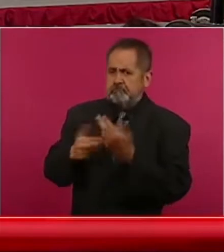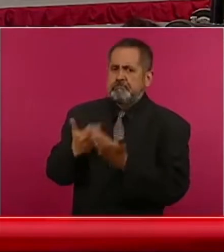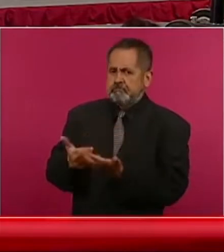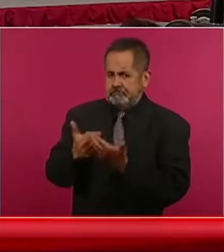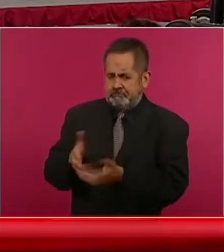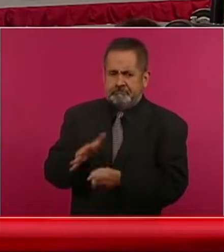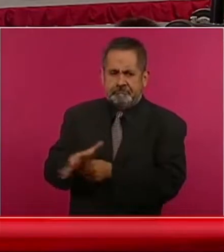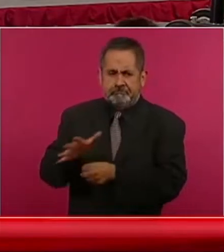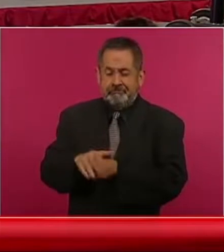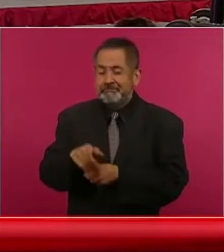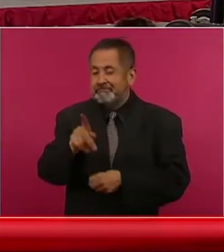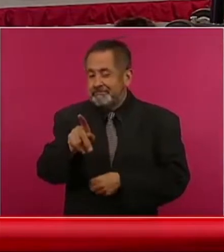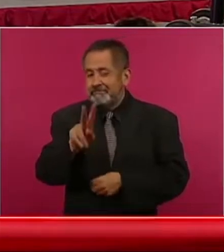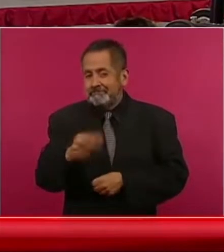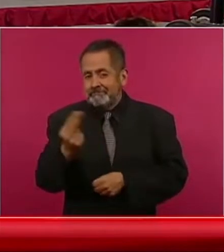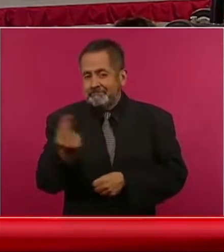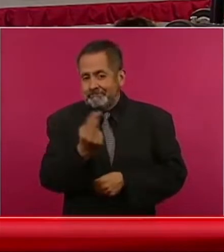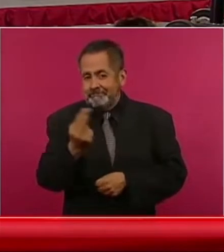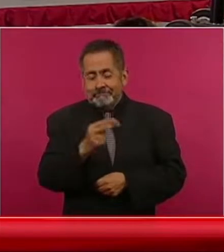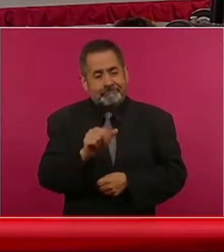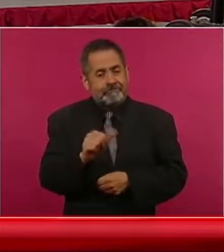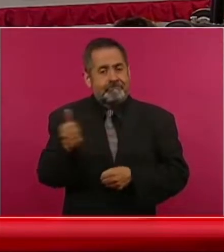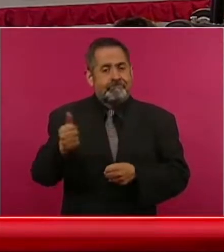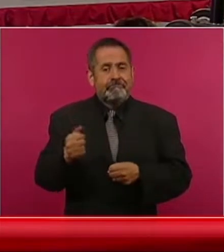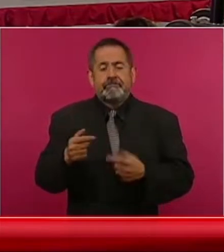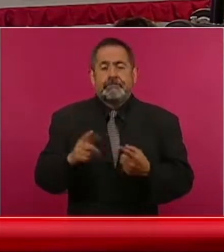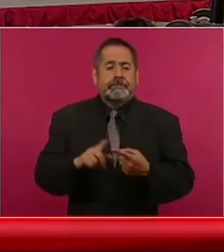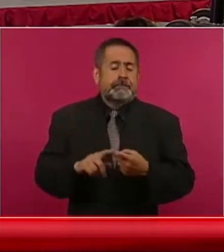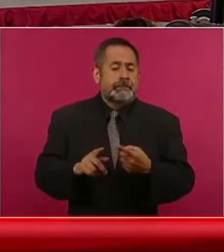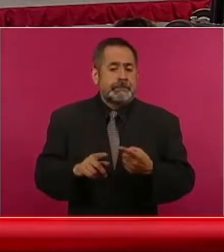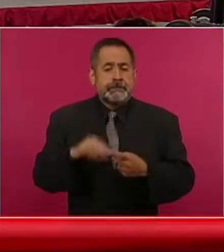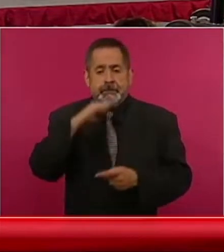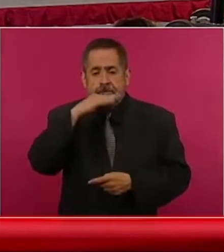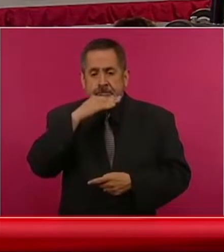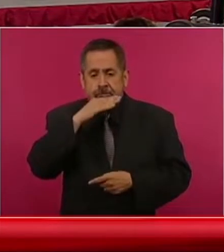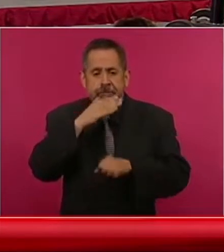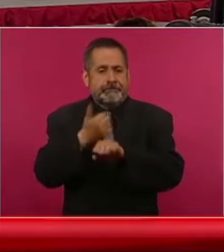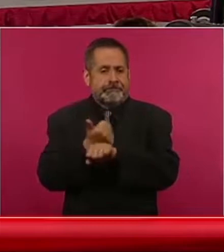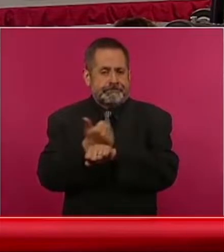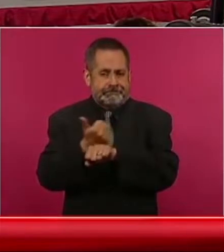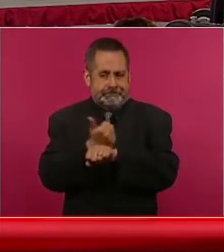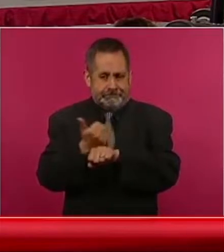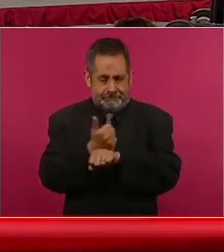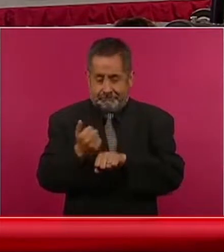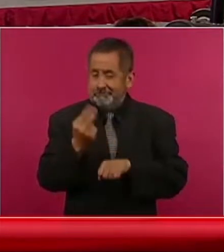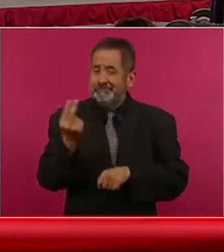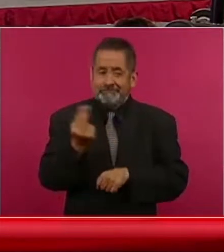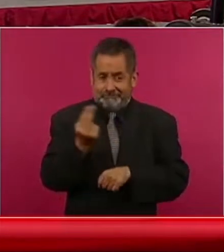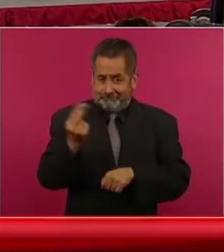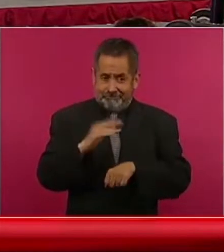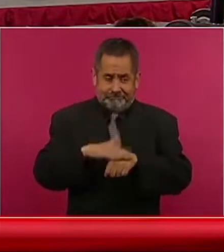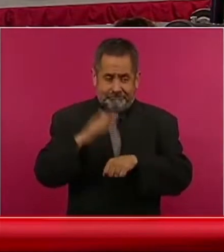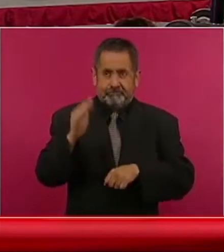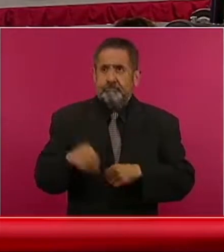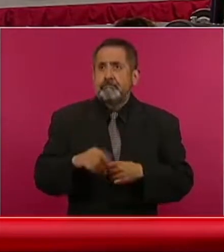pero necesitamos maíz amarillo o